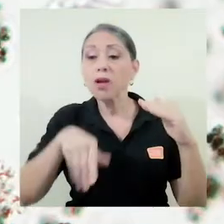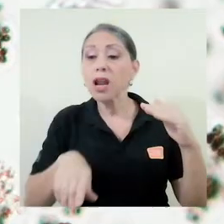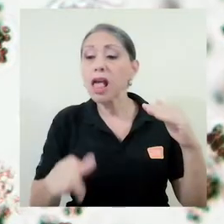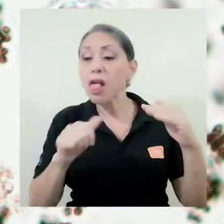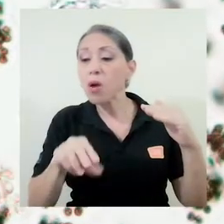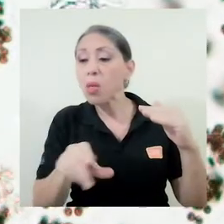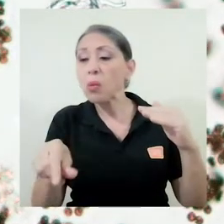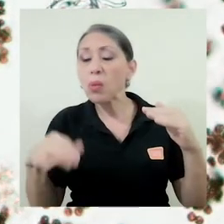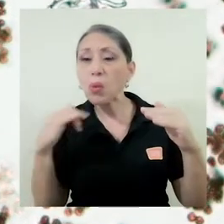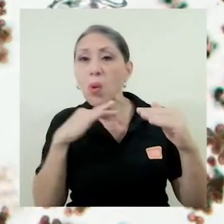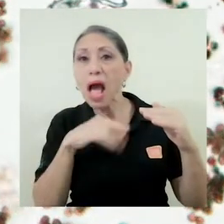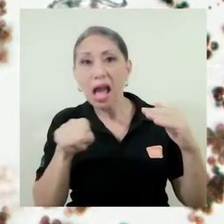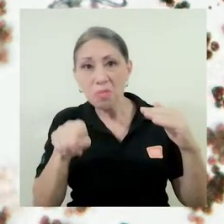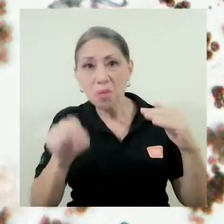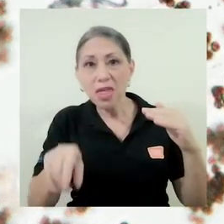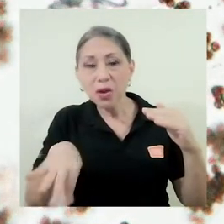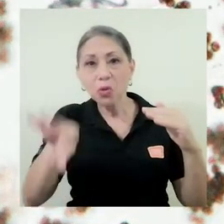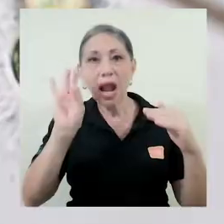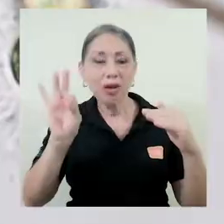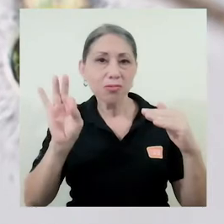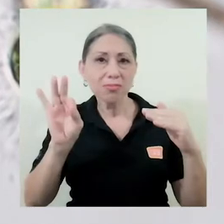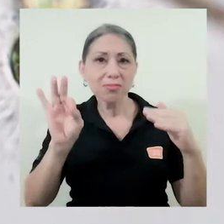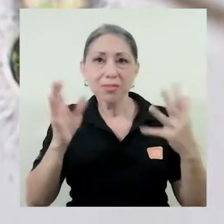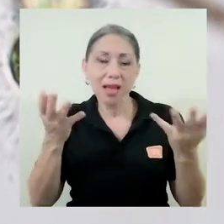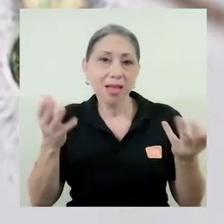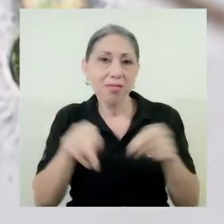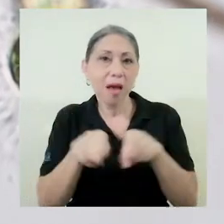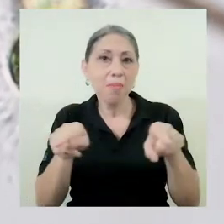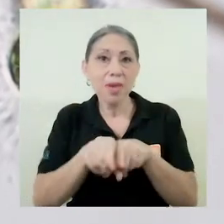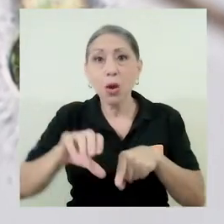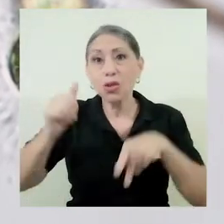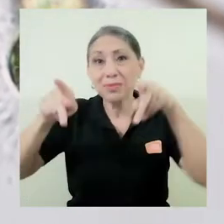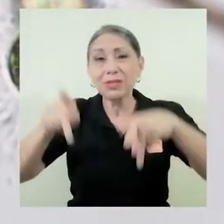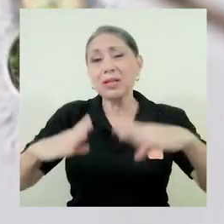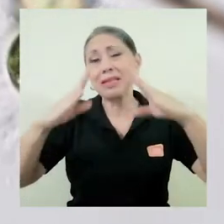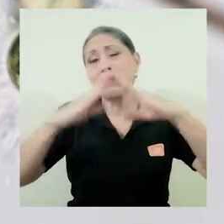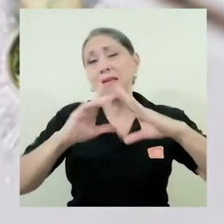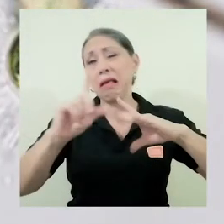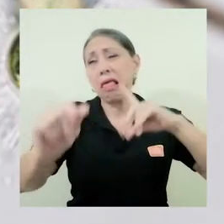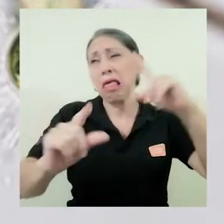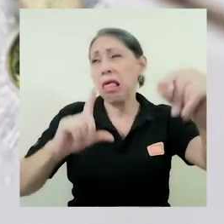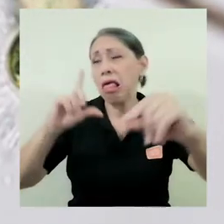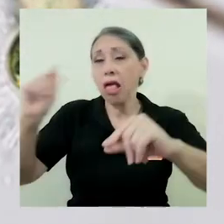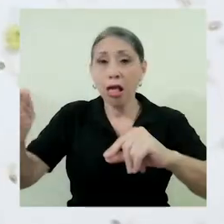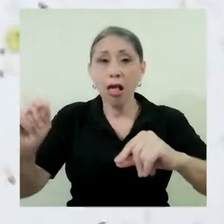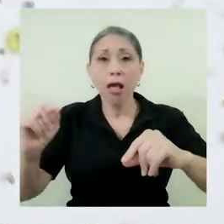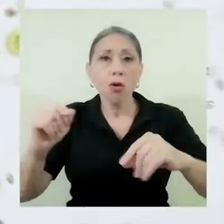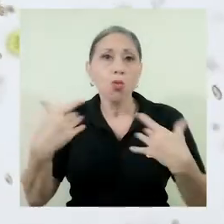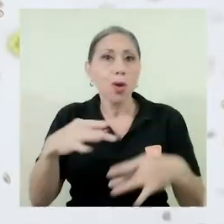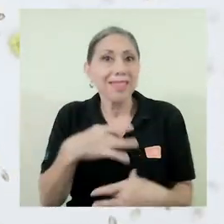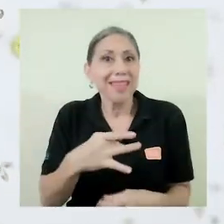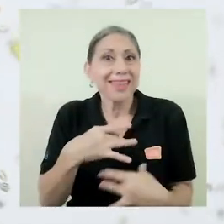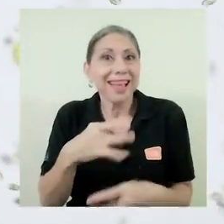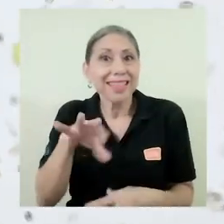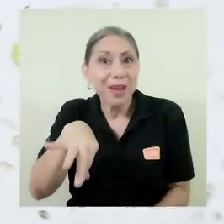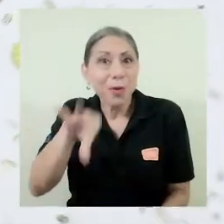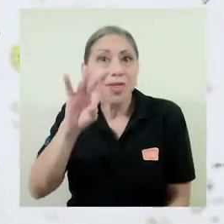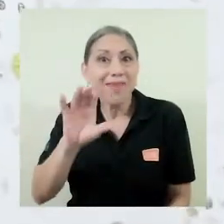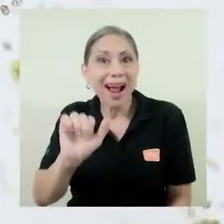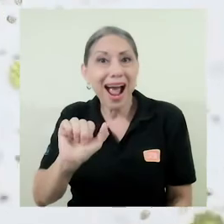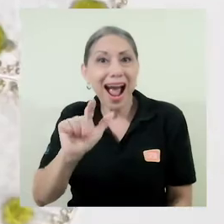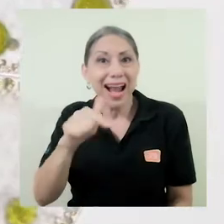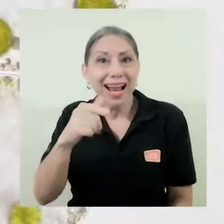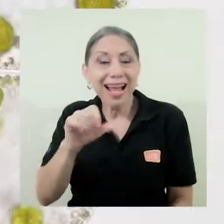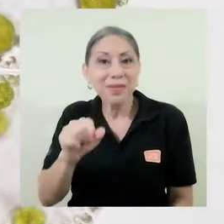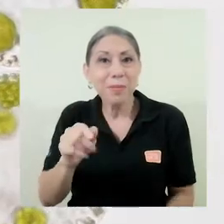por fuera de la casa. Hay muchos, por ejemplo, que viven en las zonas rurales. Entonces es muy interesante porque encontraban algas